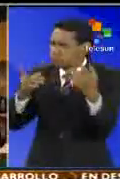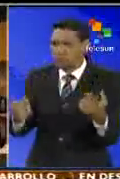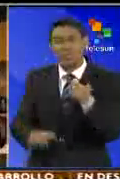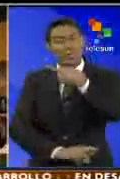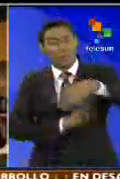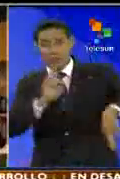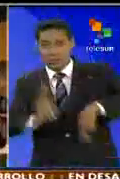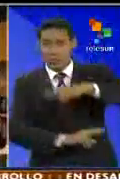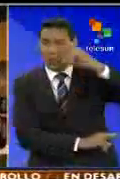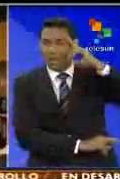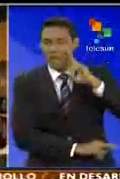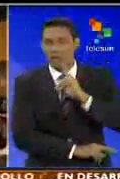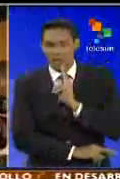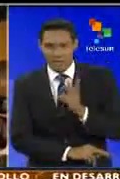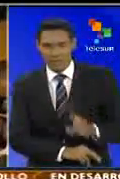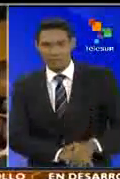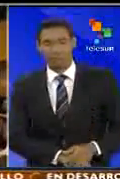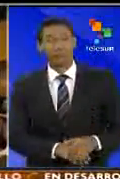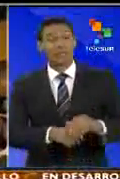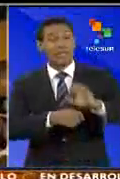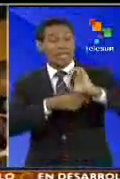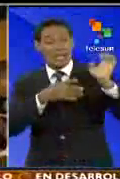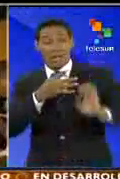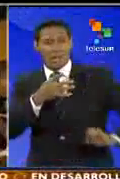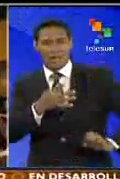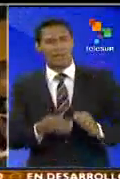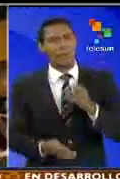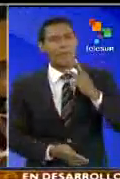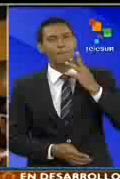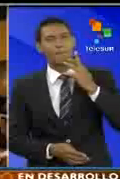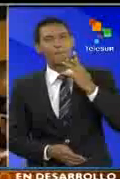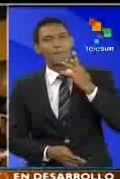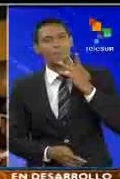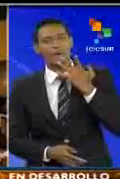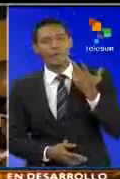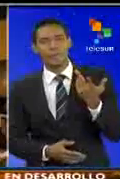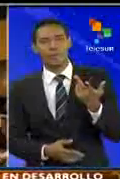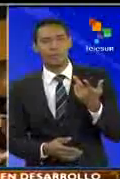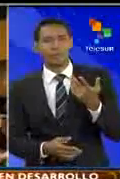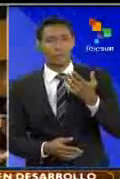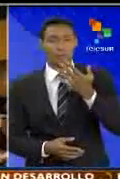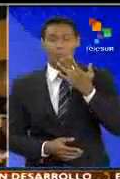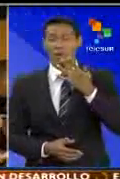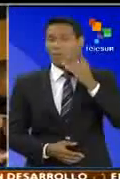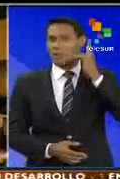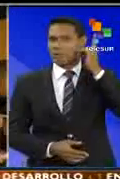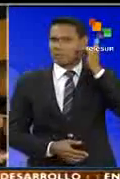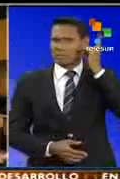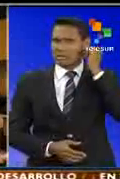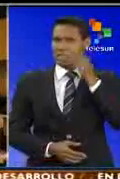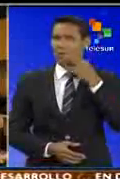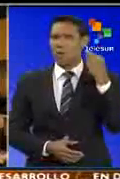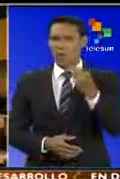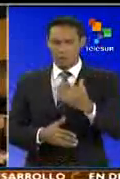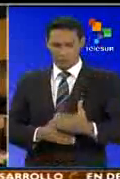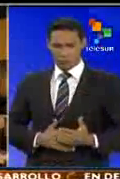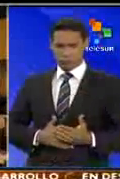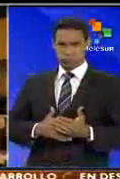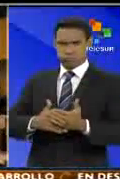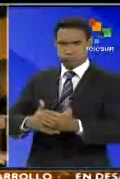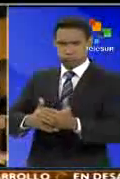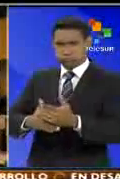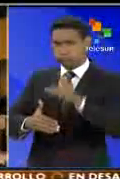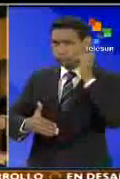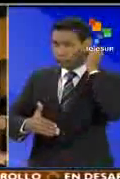revolución bolivariana, elementos fundamentales como la reducción del embarazo temprano en nuestras adolescentes,